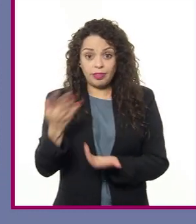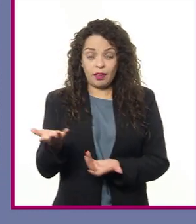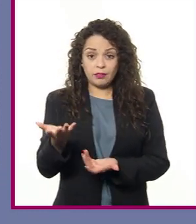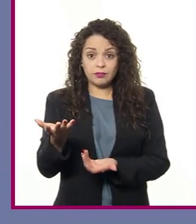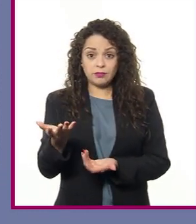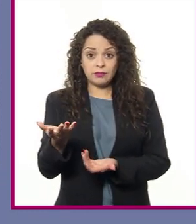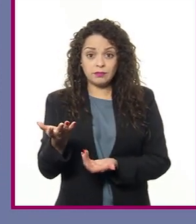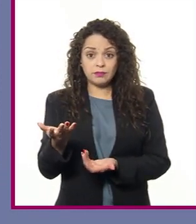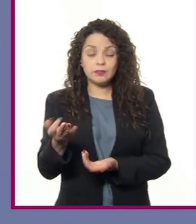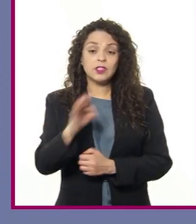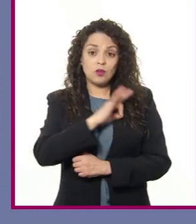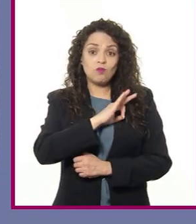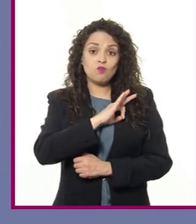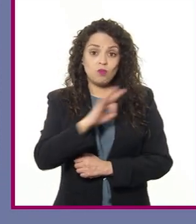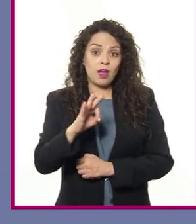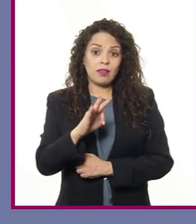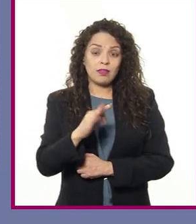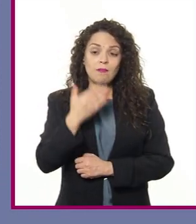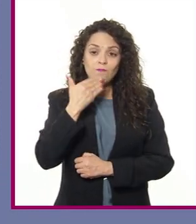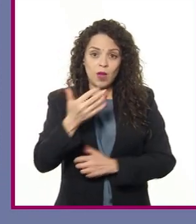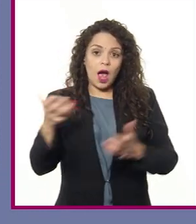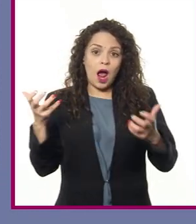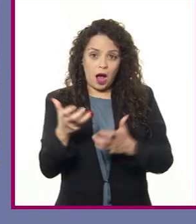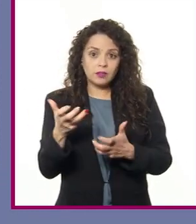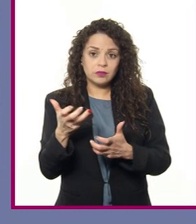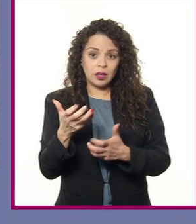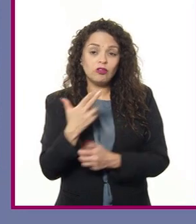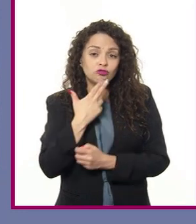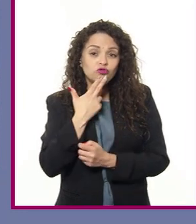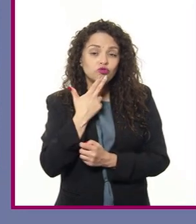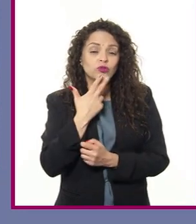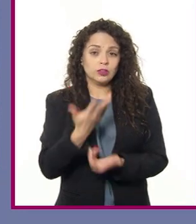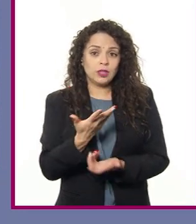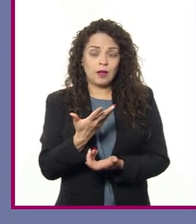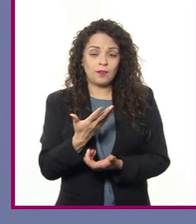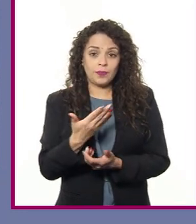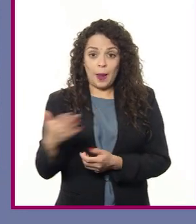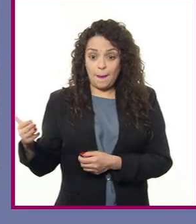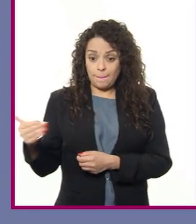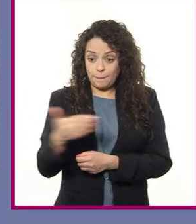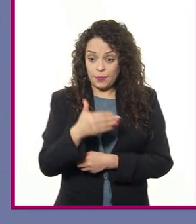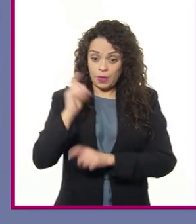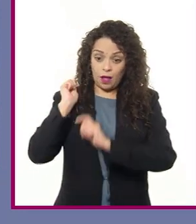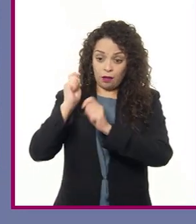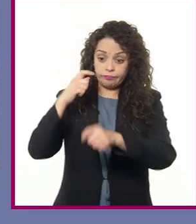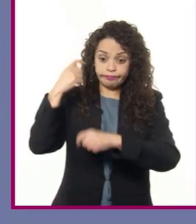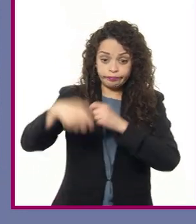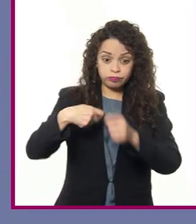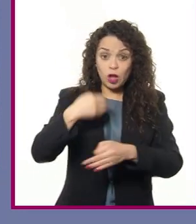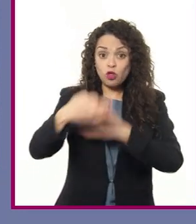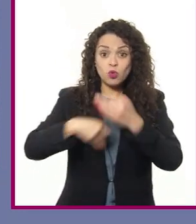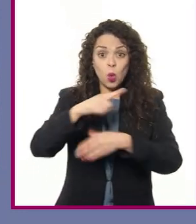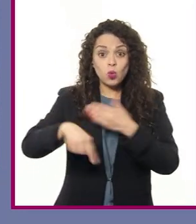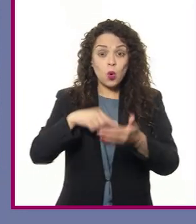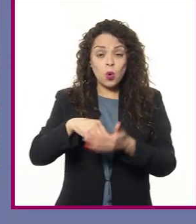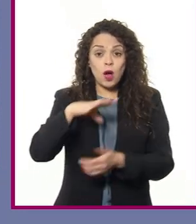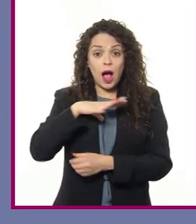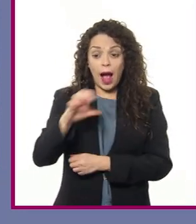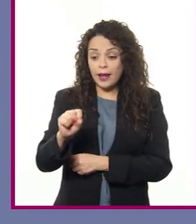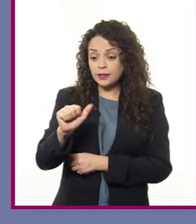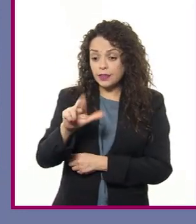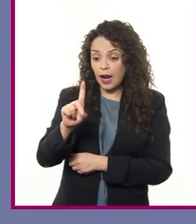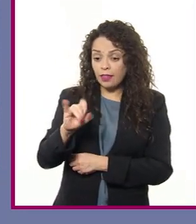pueda ser llevada a cabo. La pesca, no en todos los lugares hay sardinas o no en todos los lugares hay